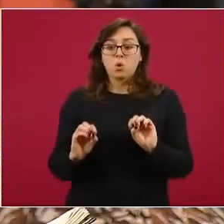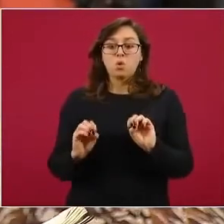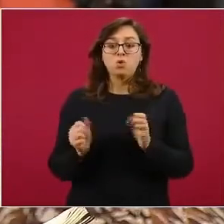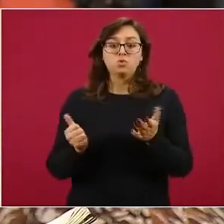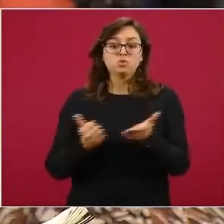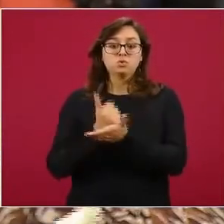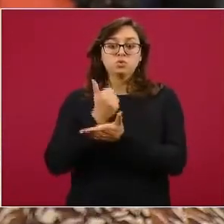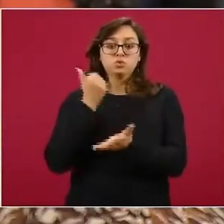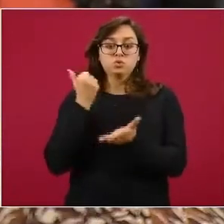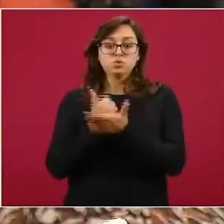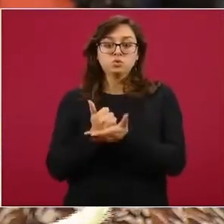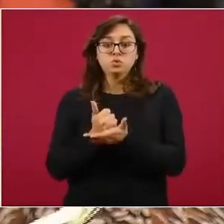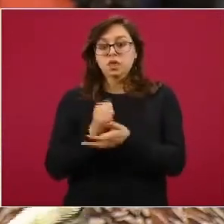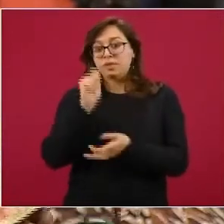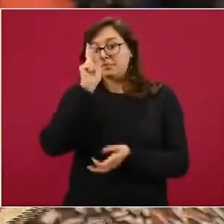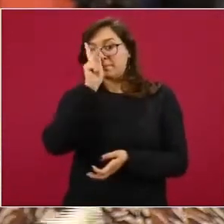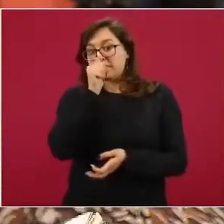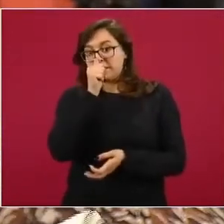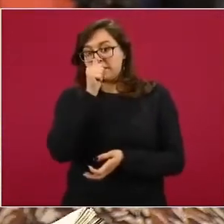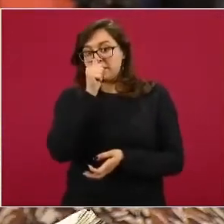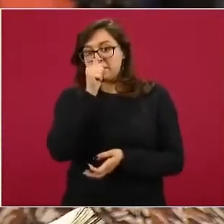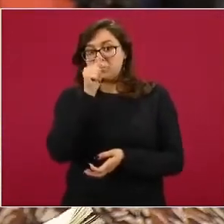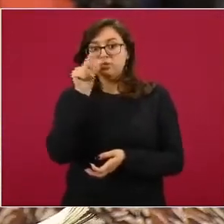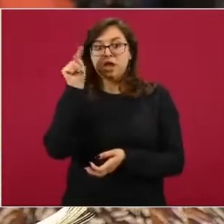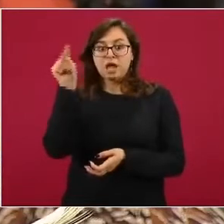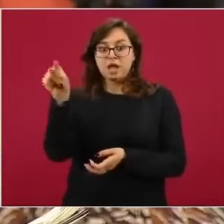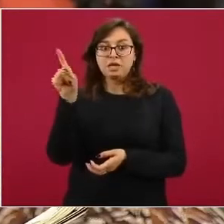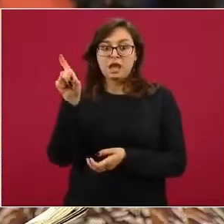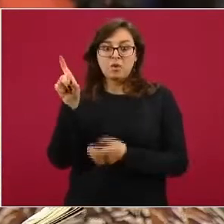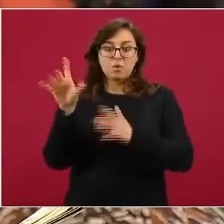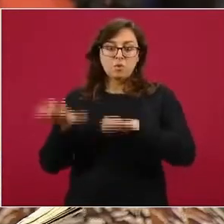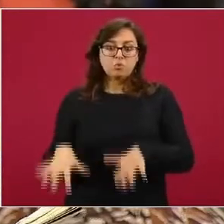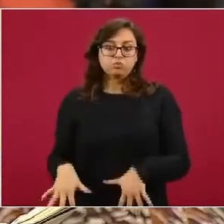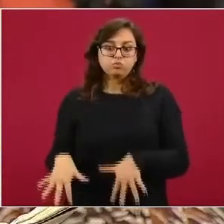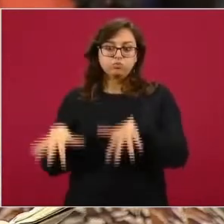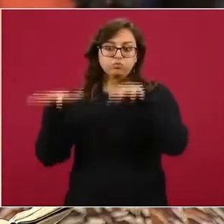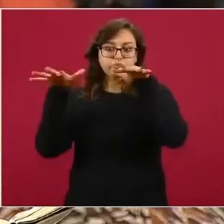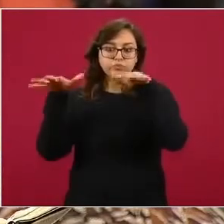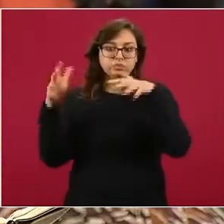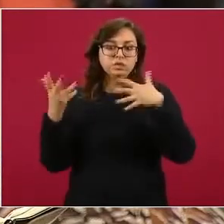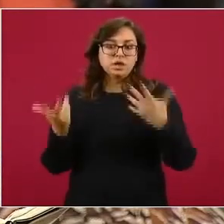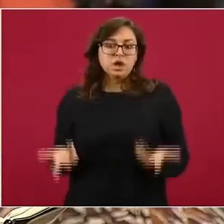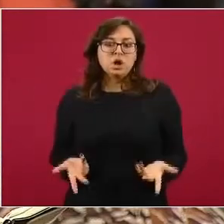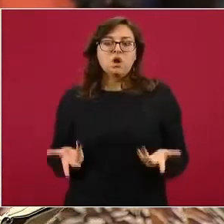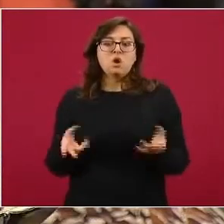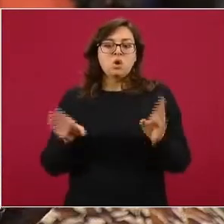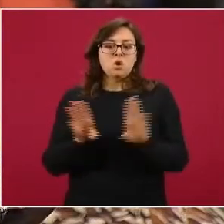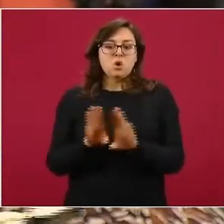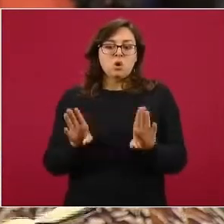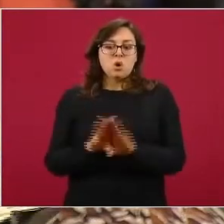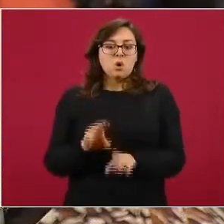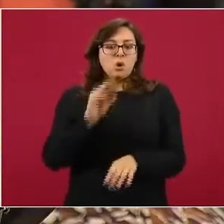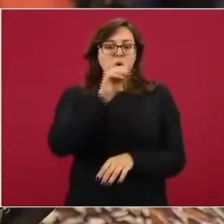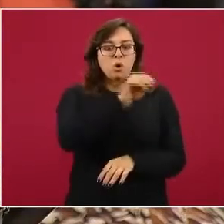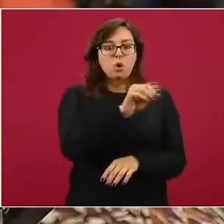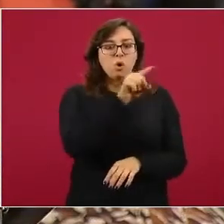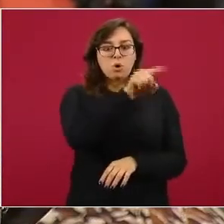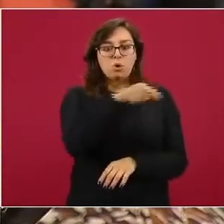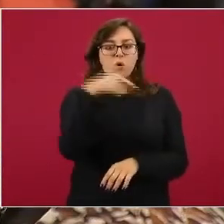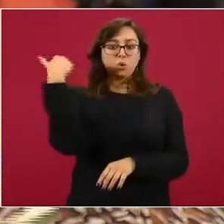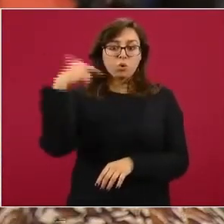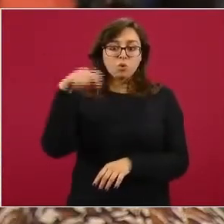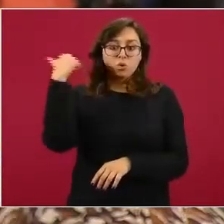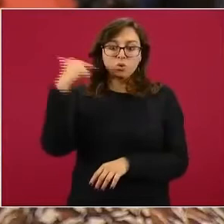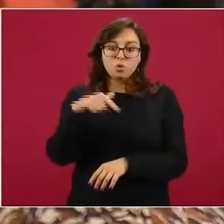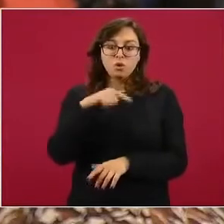como Villahermosa, por ejemplo, que es una de las sedes que está inundada, están sufriendo inundaciones, o en Guadalajara, que es otra de las sedes,